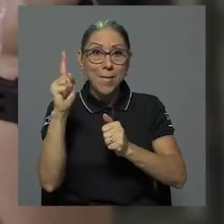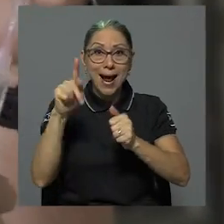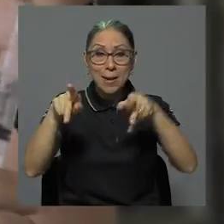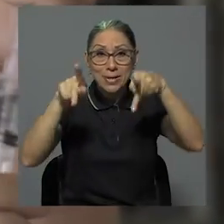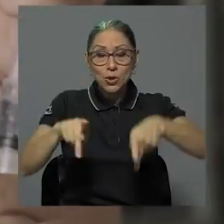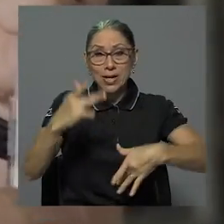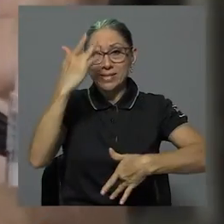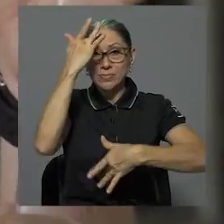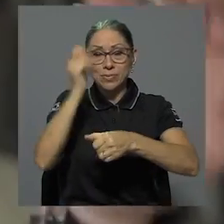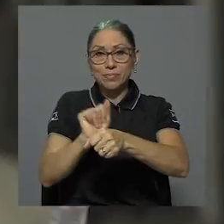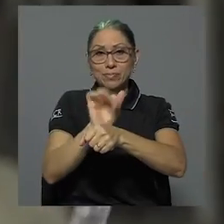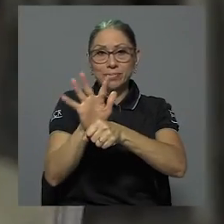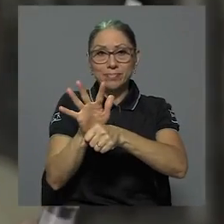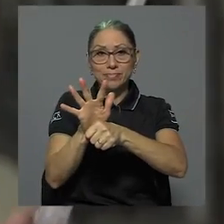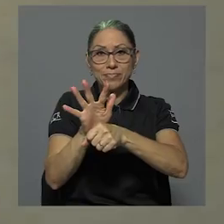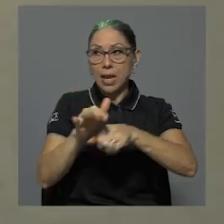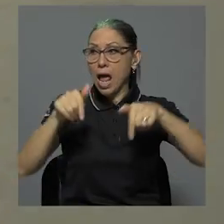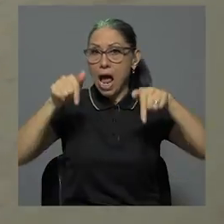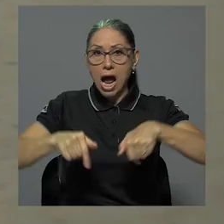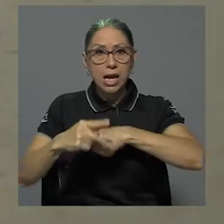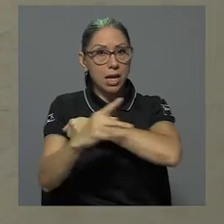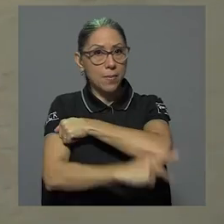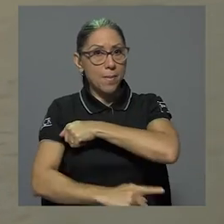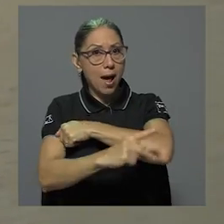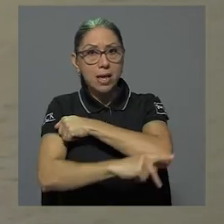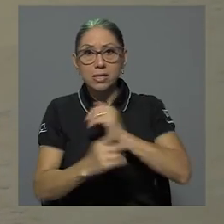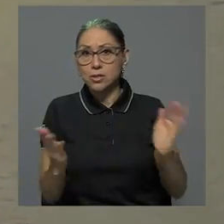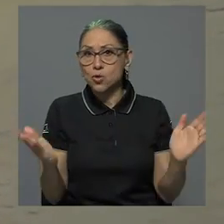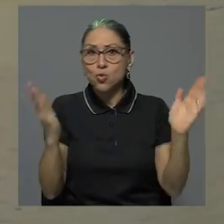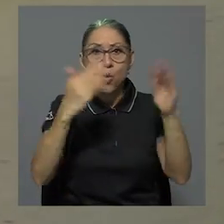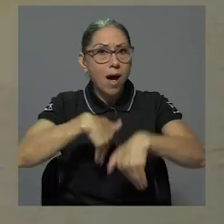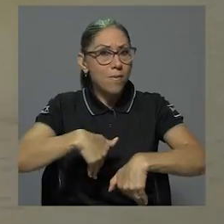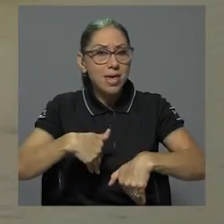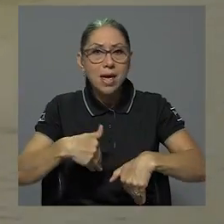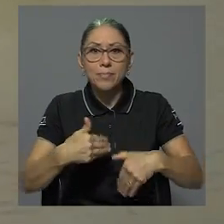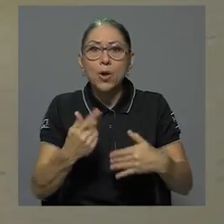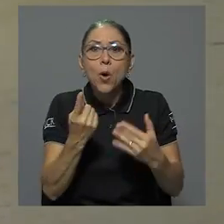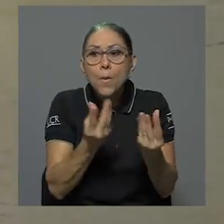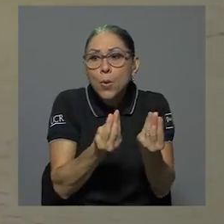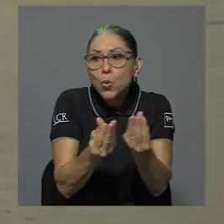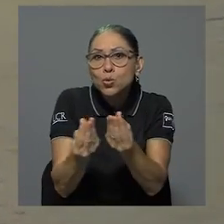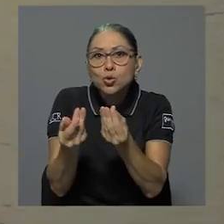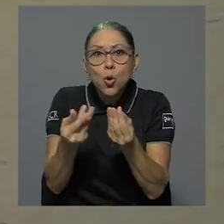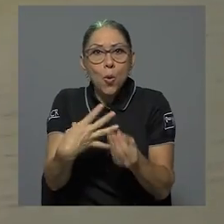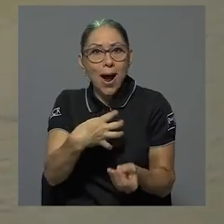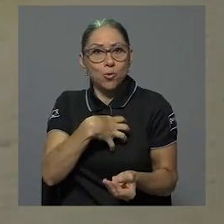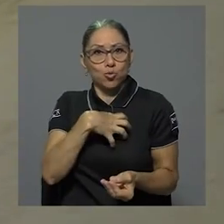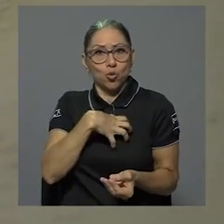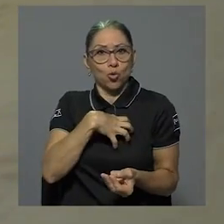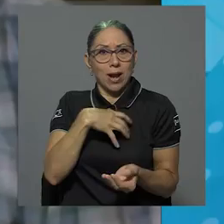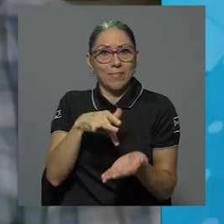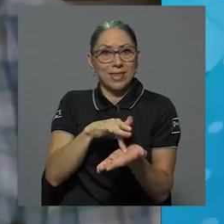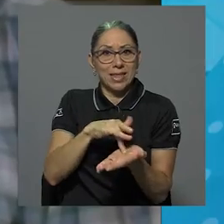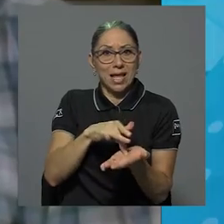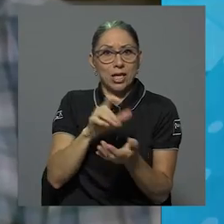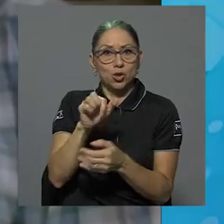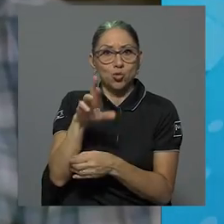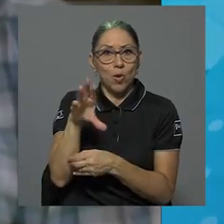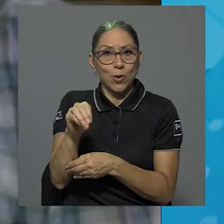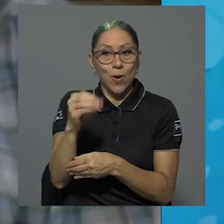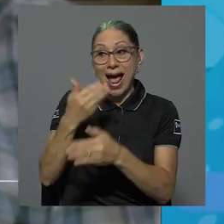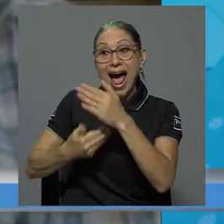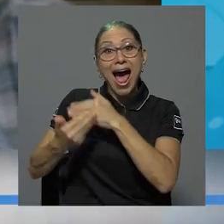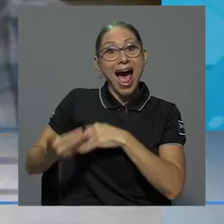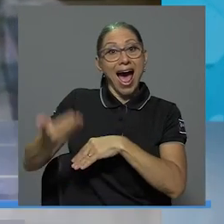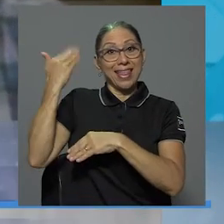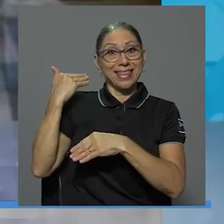El país no disponía de una producción autóctona de suero antes de la creación del programa de